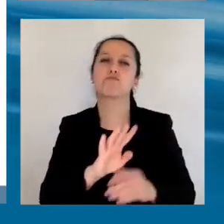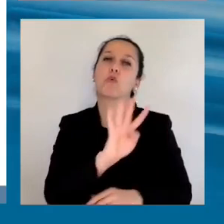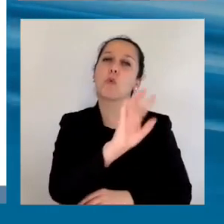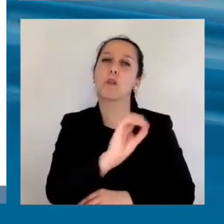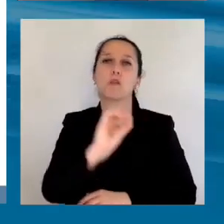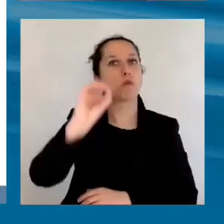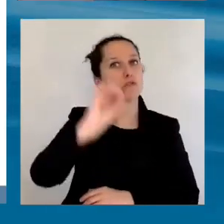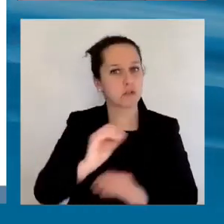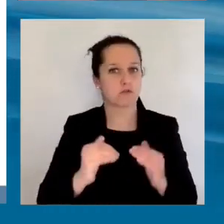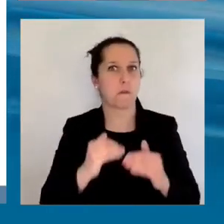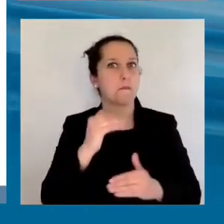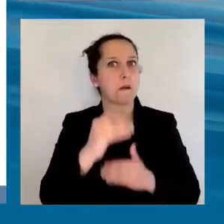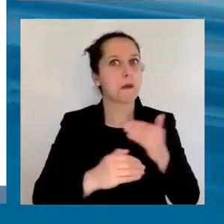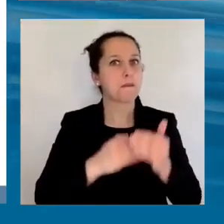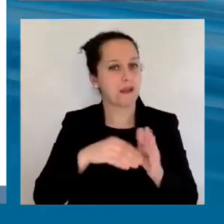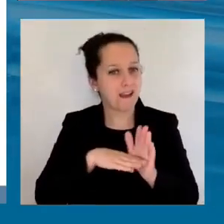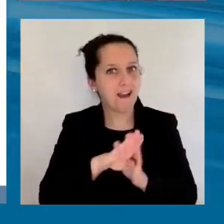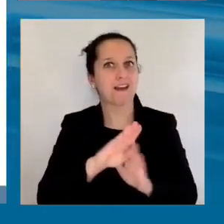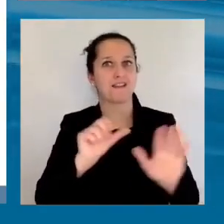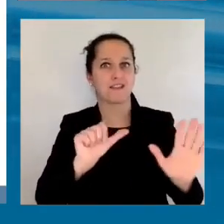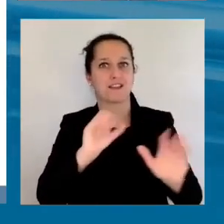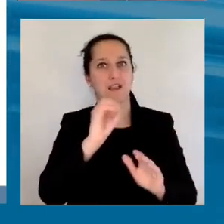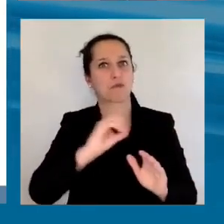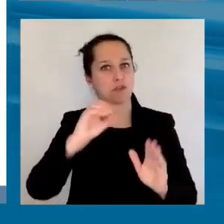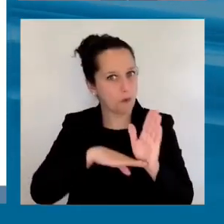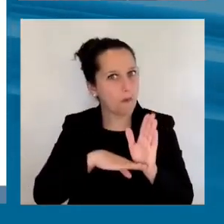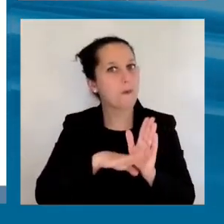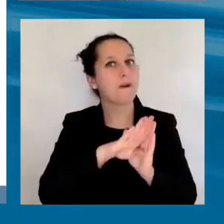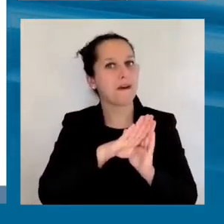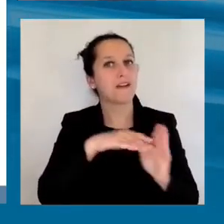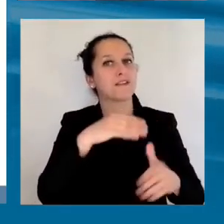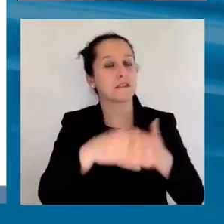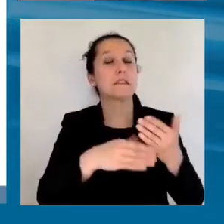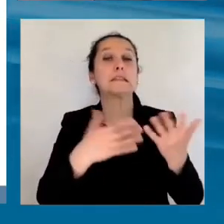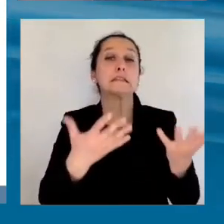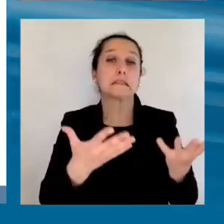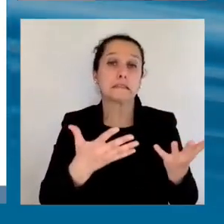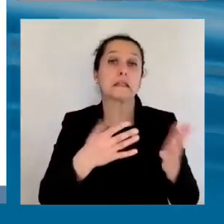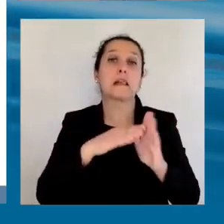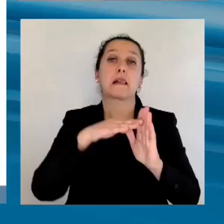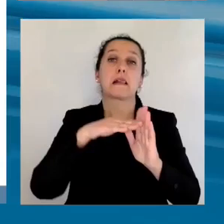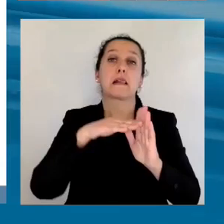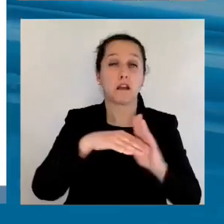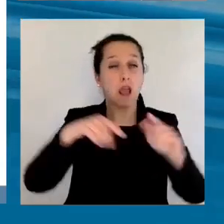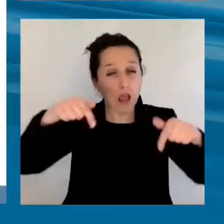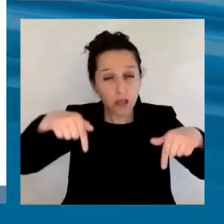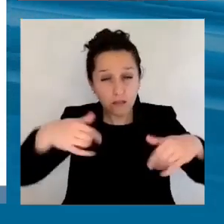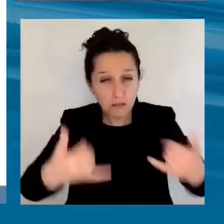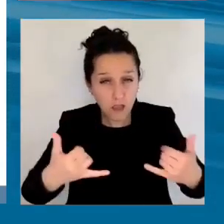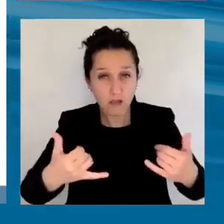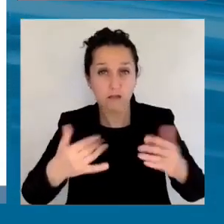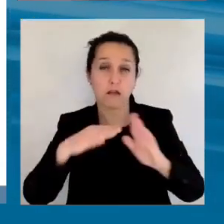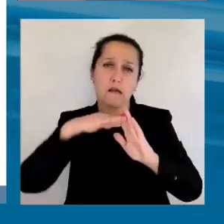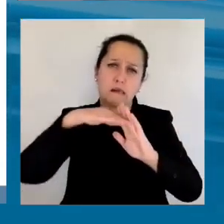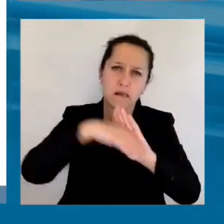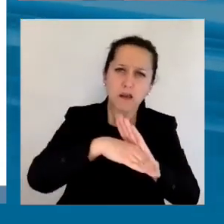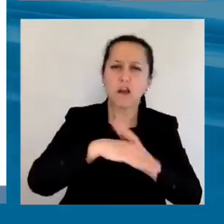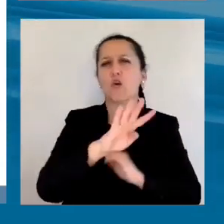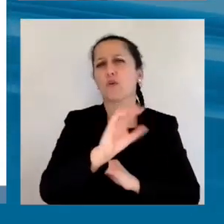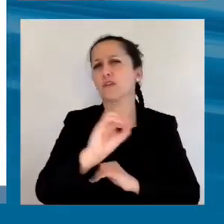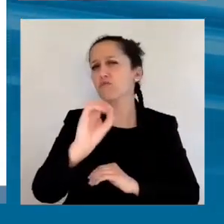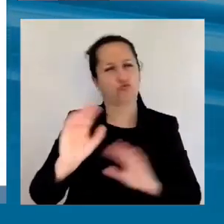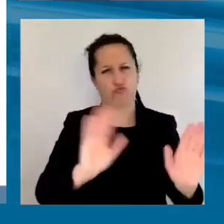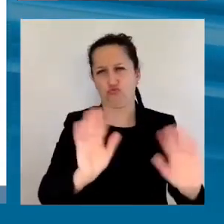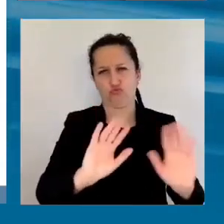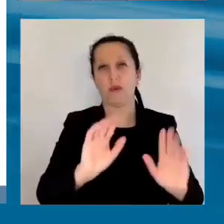de 60%. Se mantiene, lo cual es buena noticia. No quiere decir que volvimos a tener un 40%, pero ya no